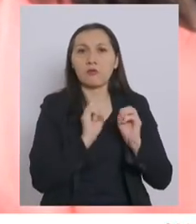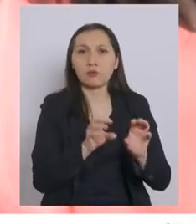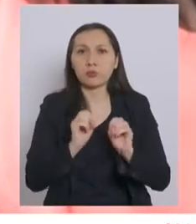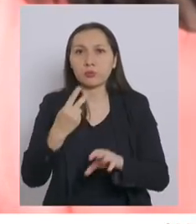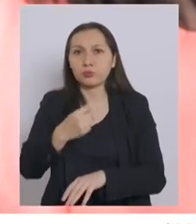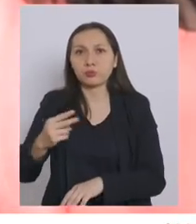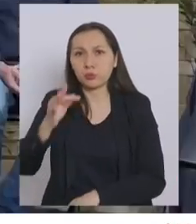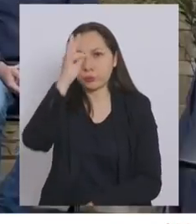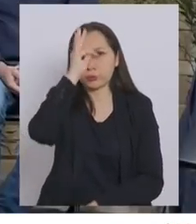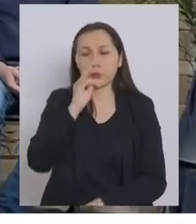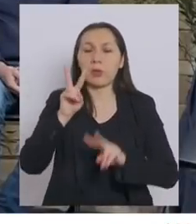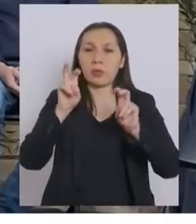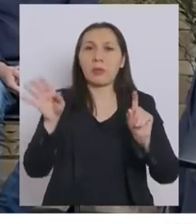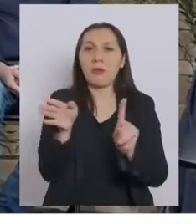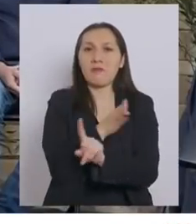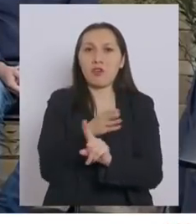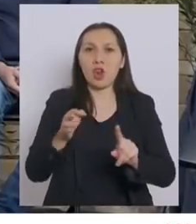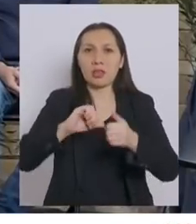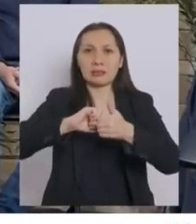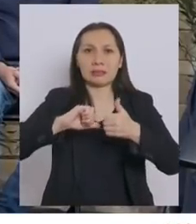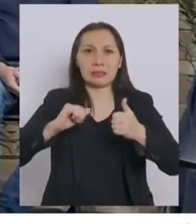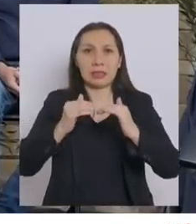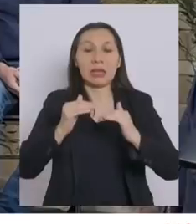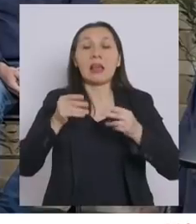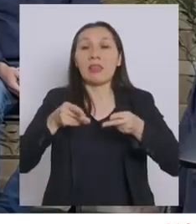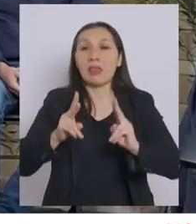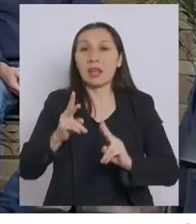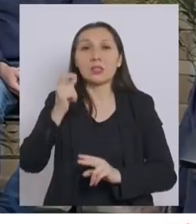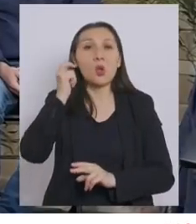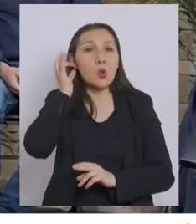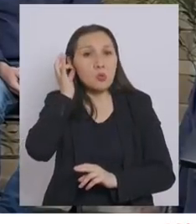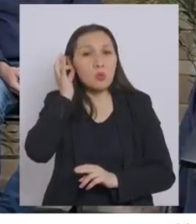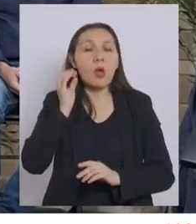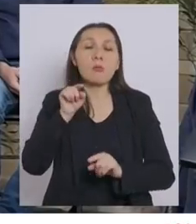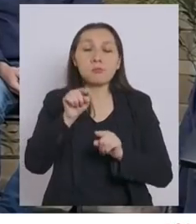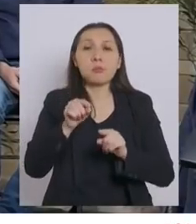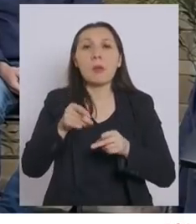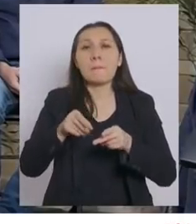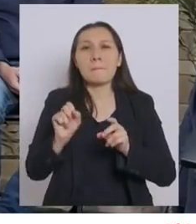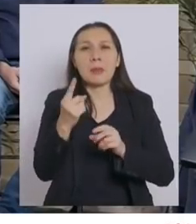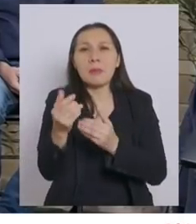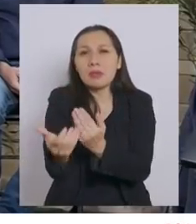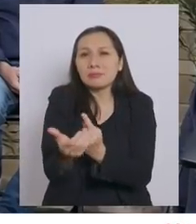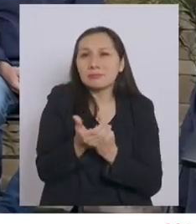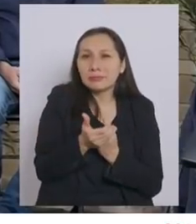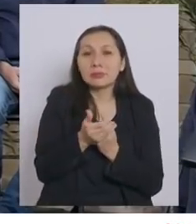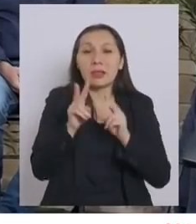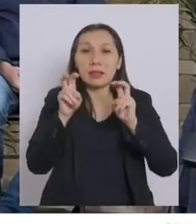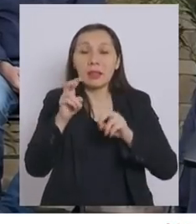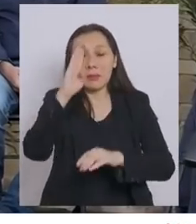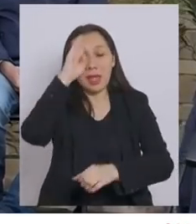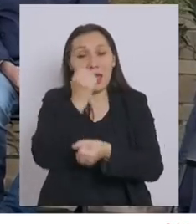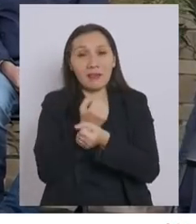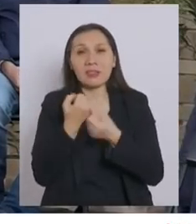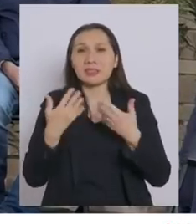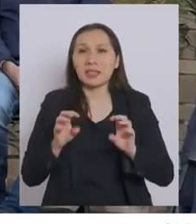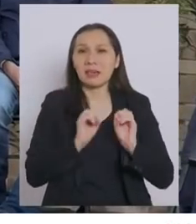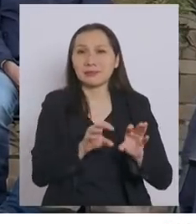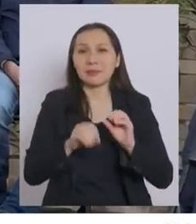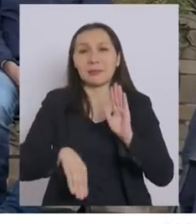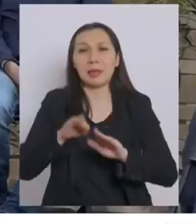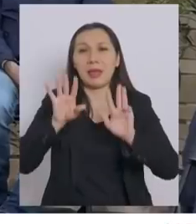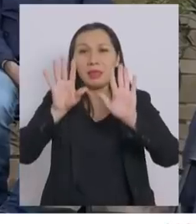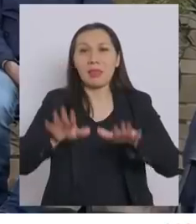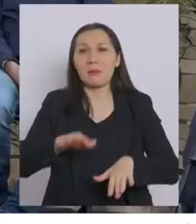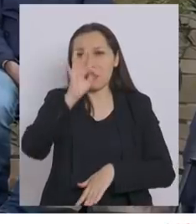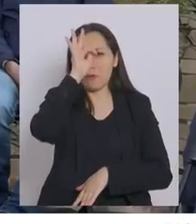sus funcionarios en materia de violencia de género, derechos humanos y primera acogida. En el caso de Carabineros, ya hemos capacitado a más de